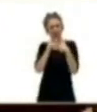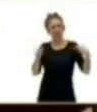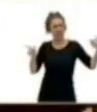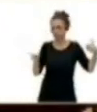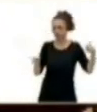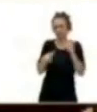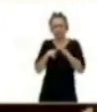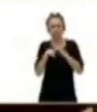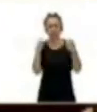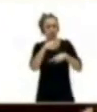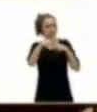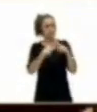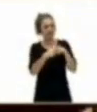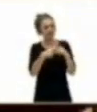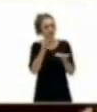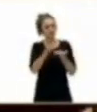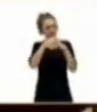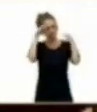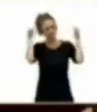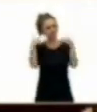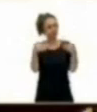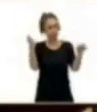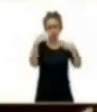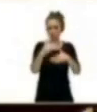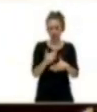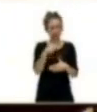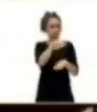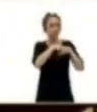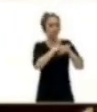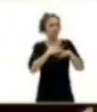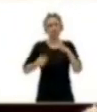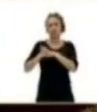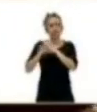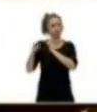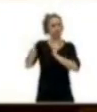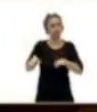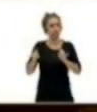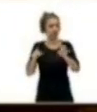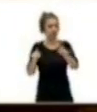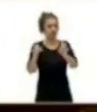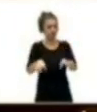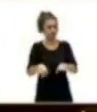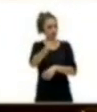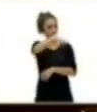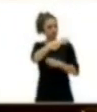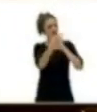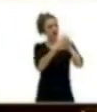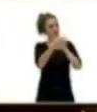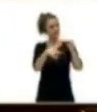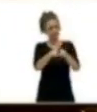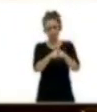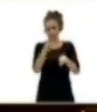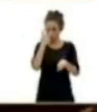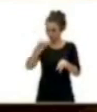Su gobierno propone puro continuismo. Hablan como si en estos últimos cuatro años aquí no hubiese